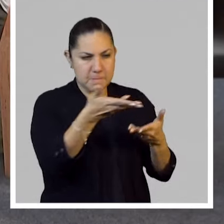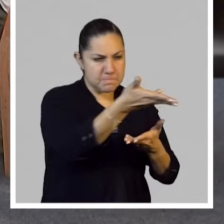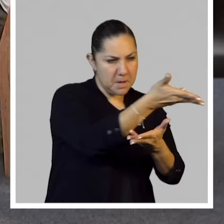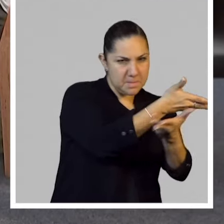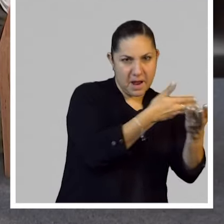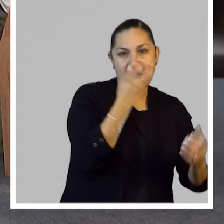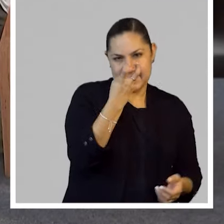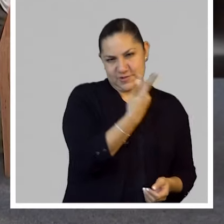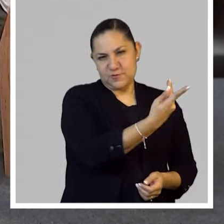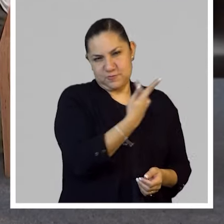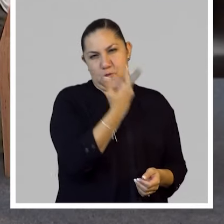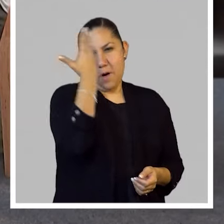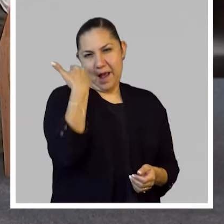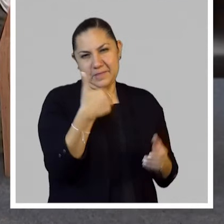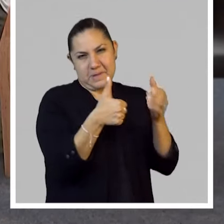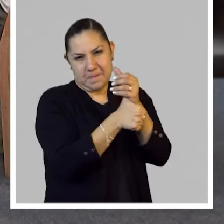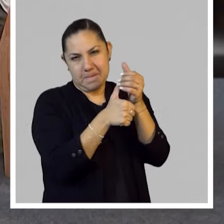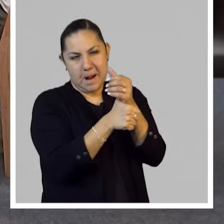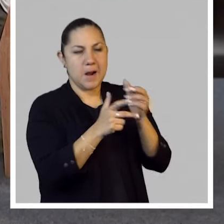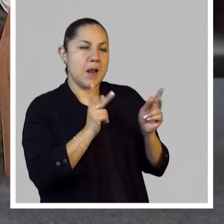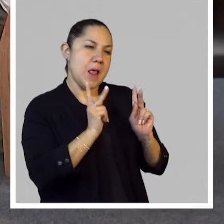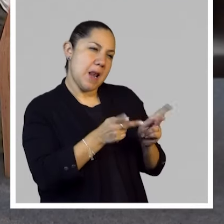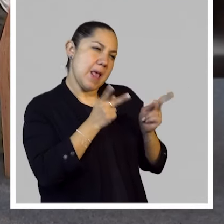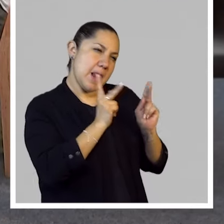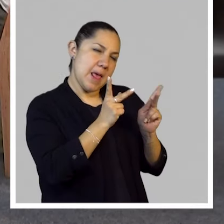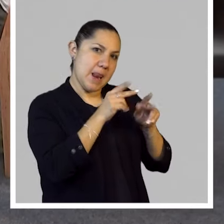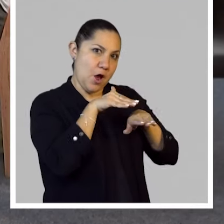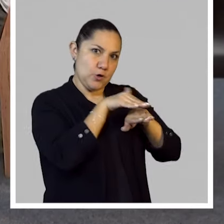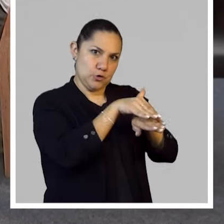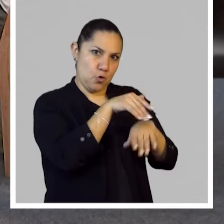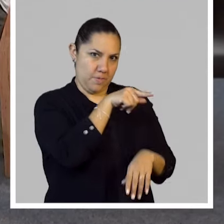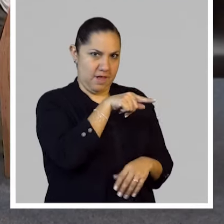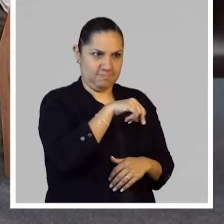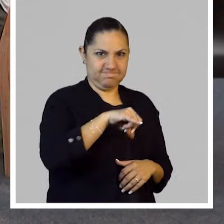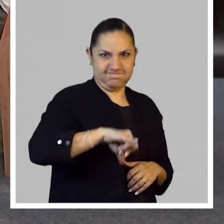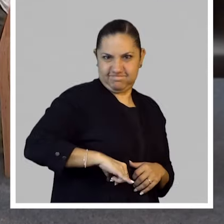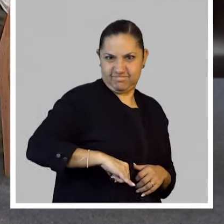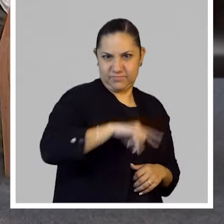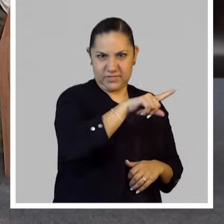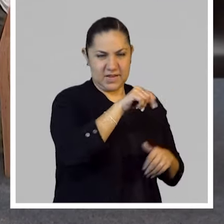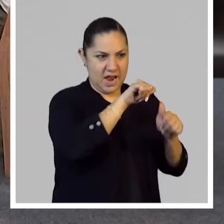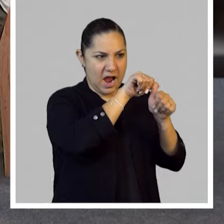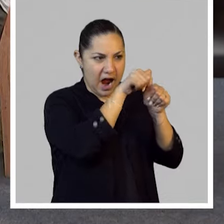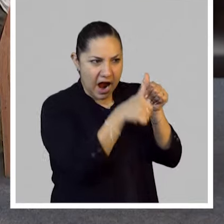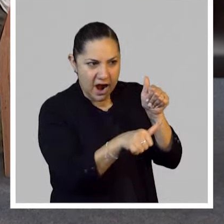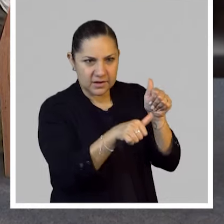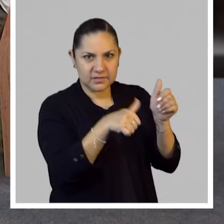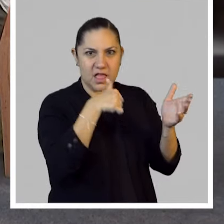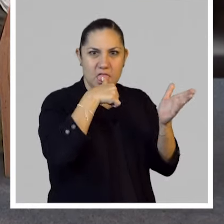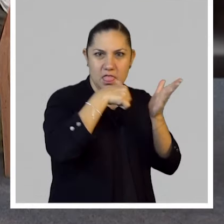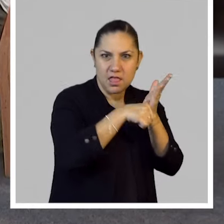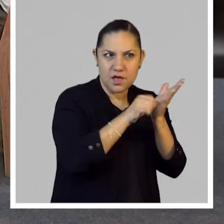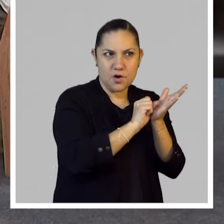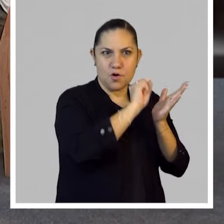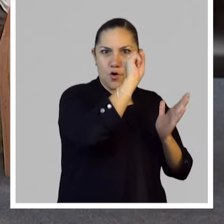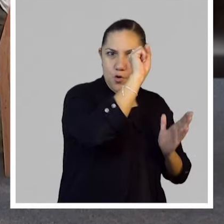pues justo estábamos platicando en un bar, hablando sobre nuestra inclinación por este movimiento artístico y sobre ciertas cosas que nos